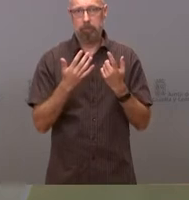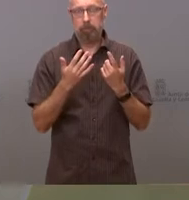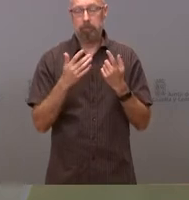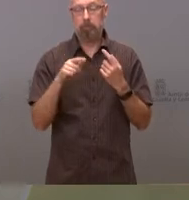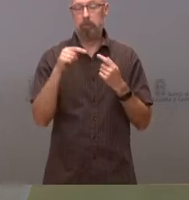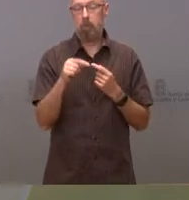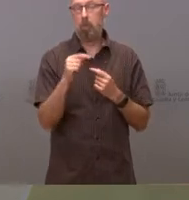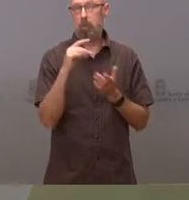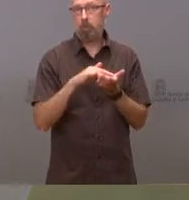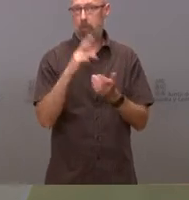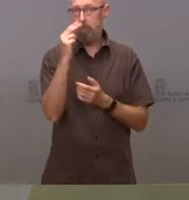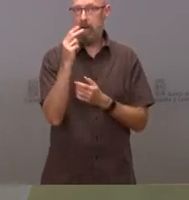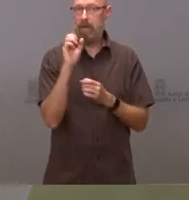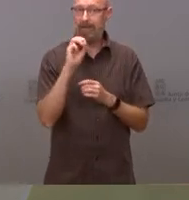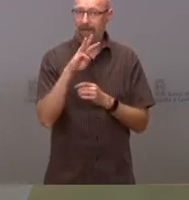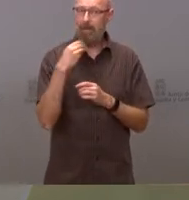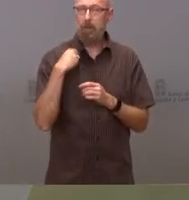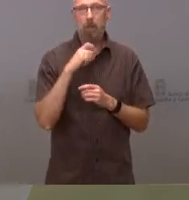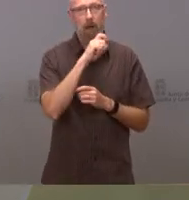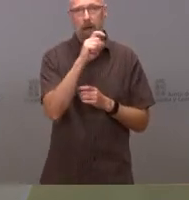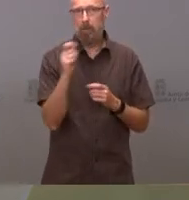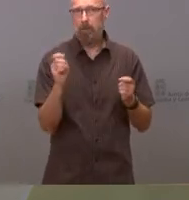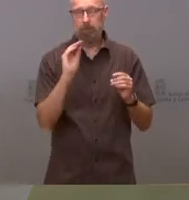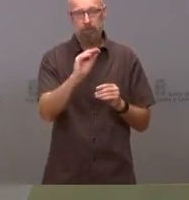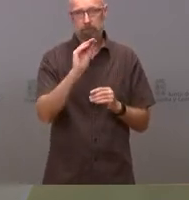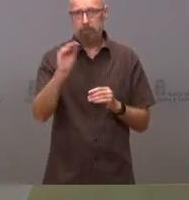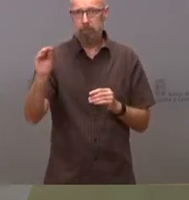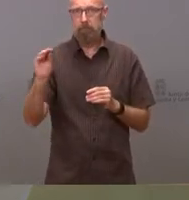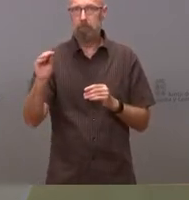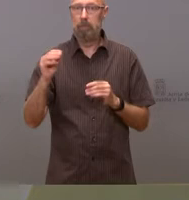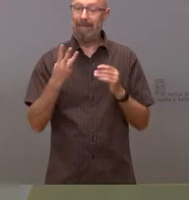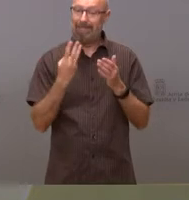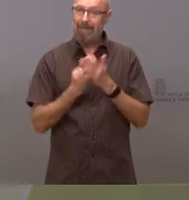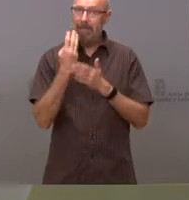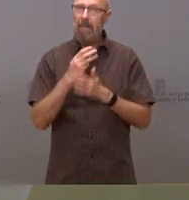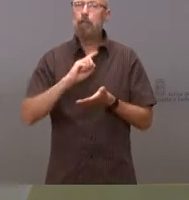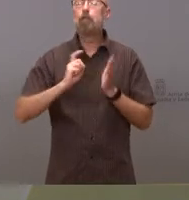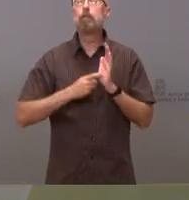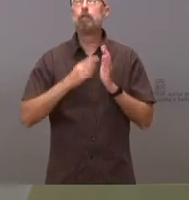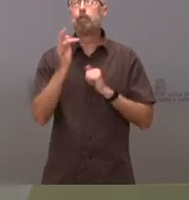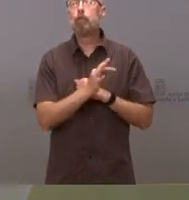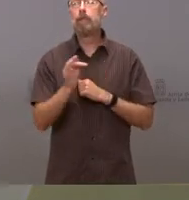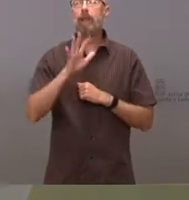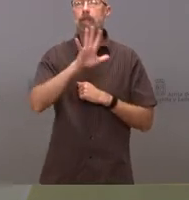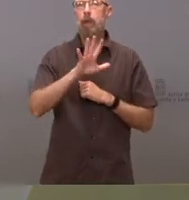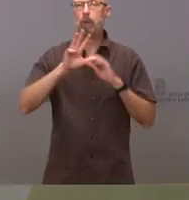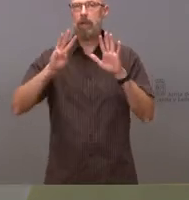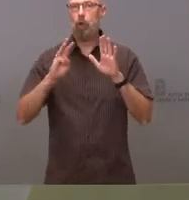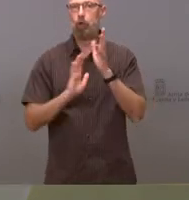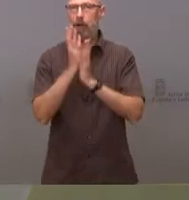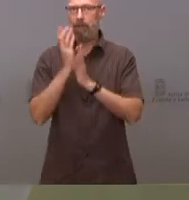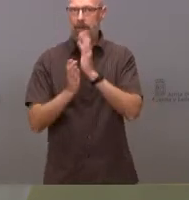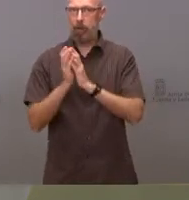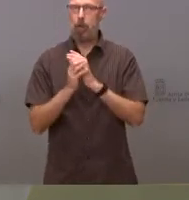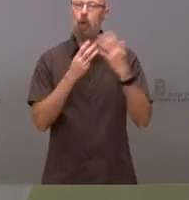13. Durante esos tres días se produjeron en Castilla y León 58 incendios forestales en total, 8 en Ávila, 8 en